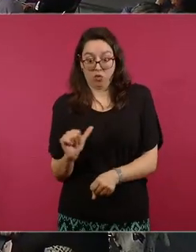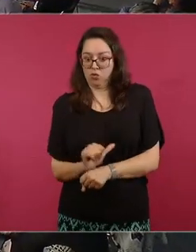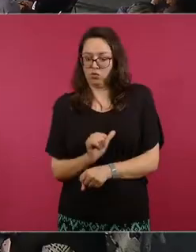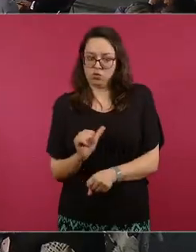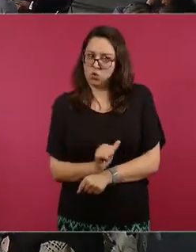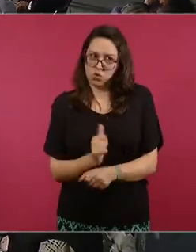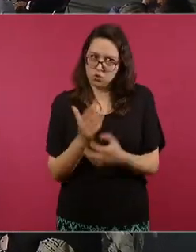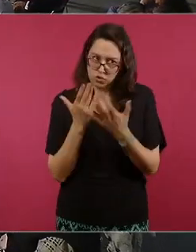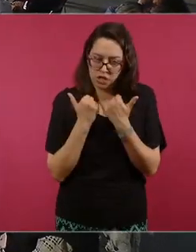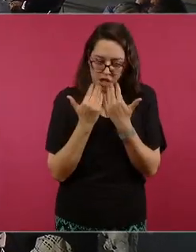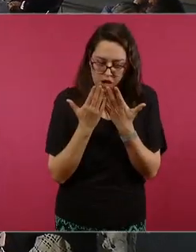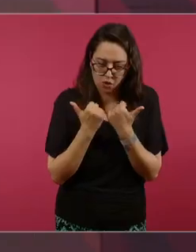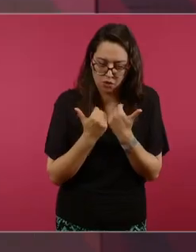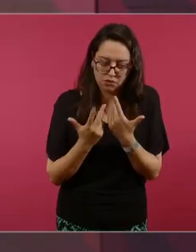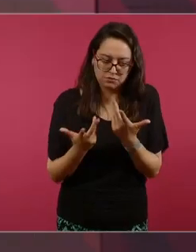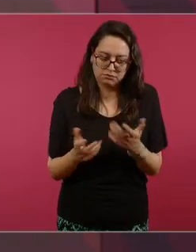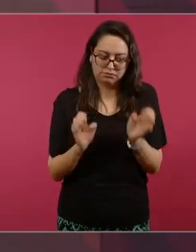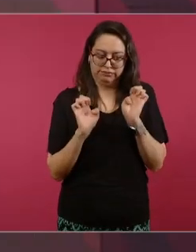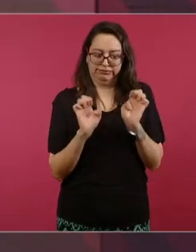este